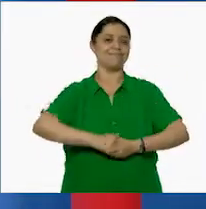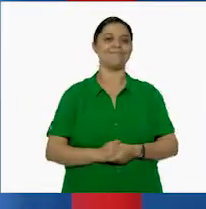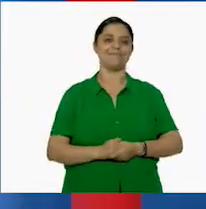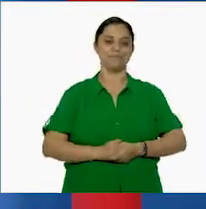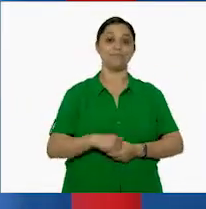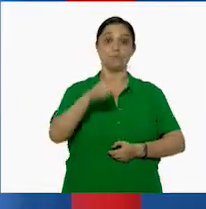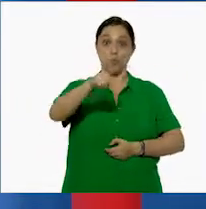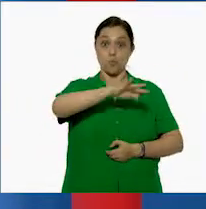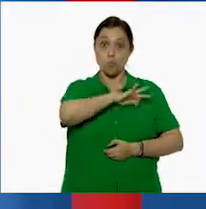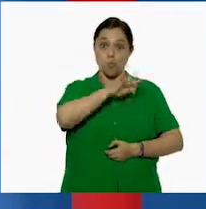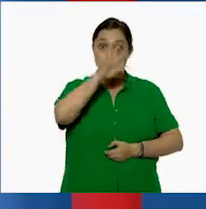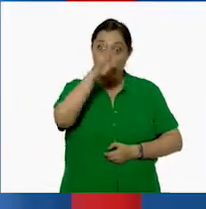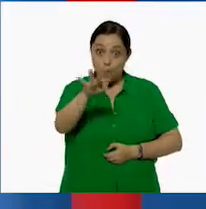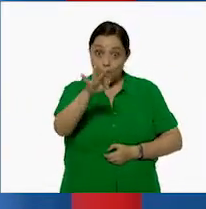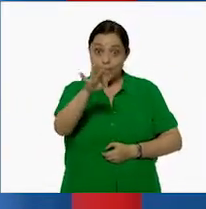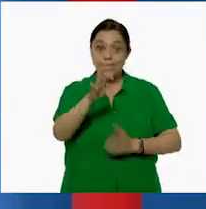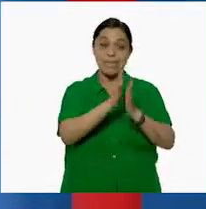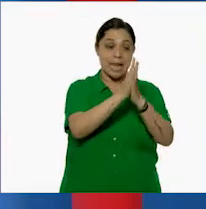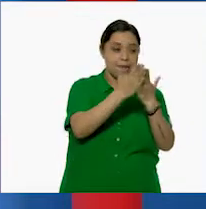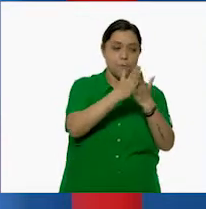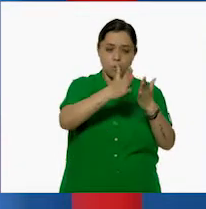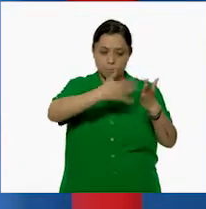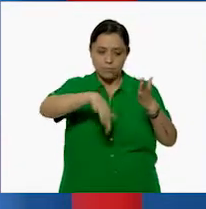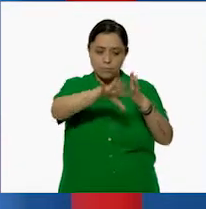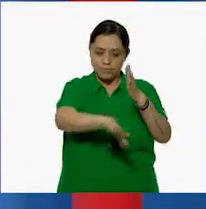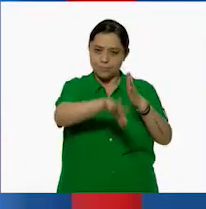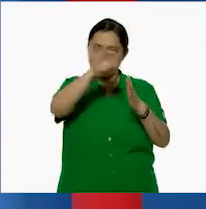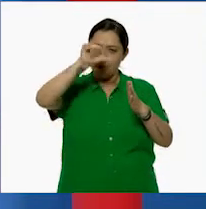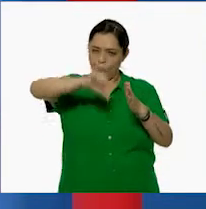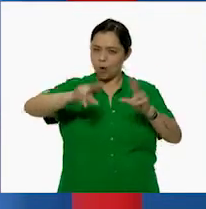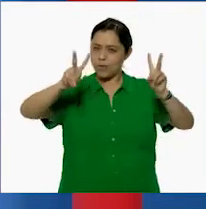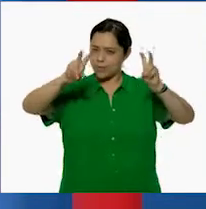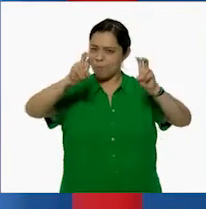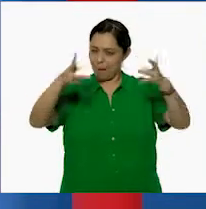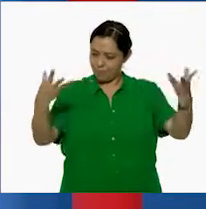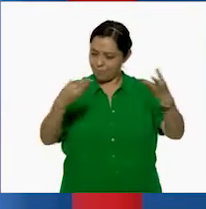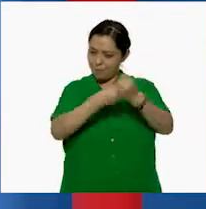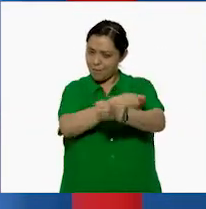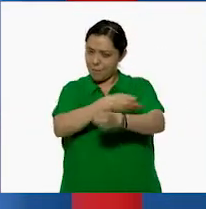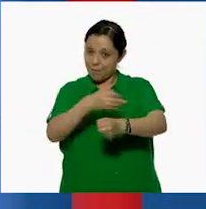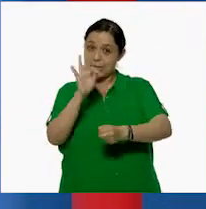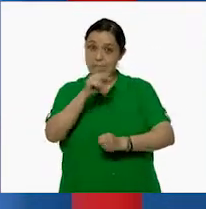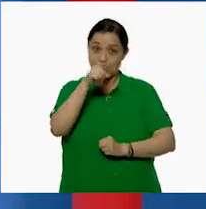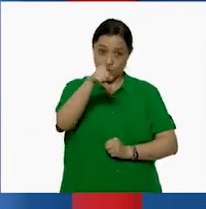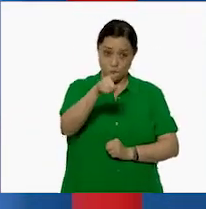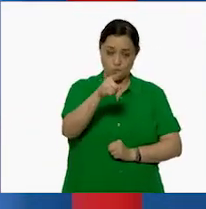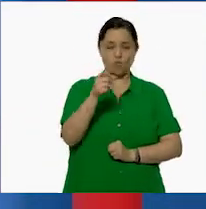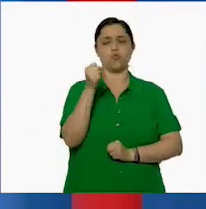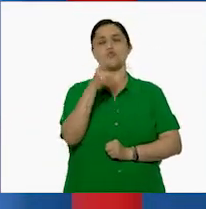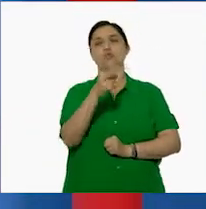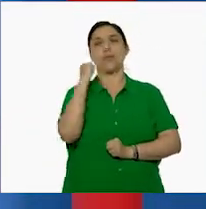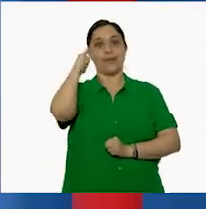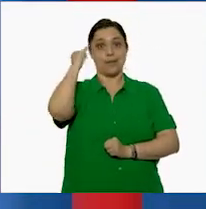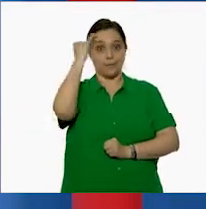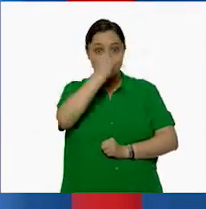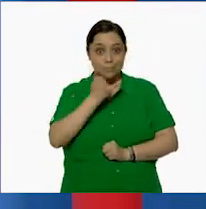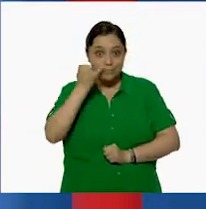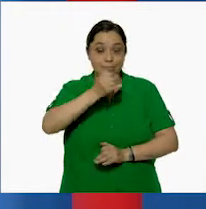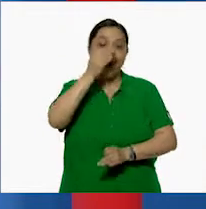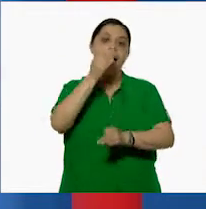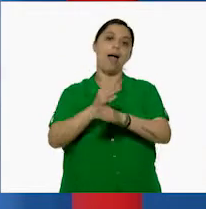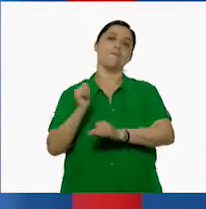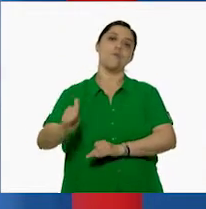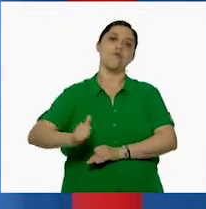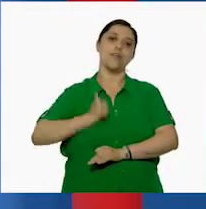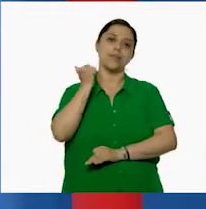Si te es posible, consulta otros libros y comenta el tema de hoy con tu familia. Si tienes la fortuna de hablar una lengua indígena, aprovecha